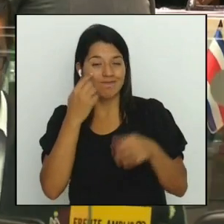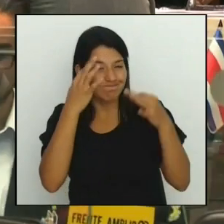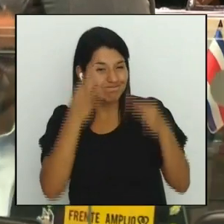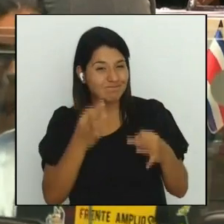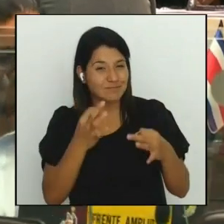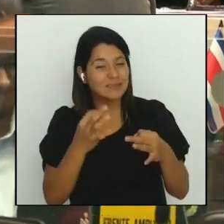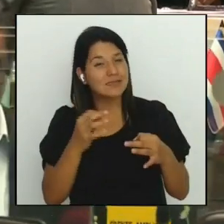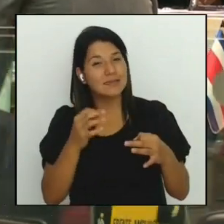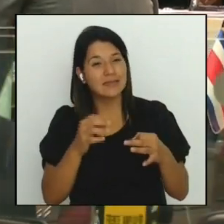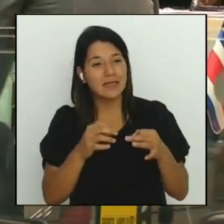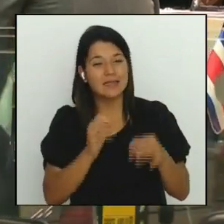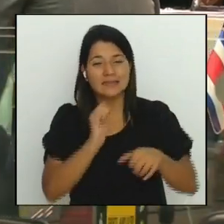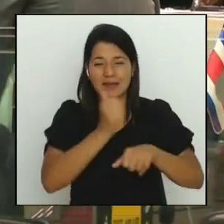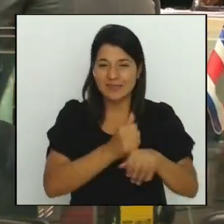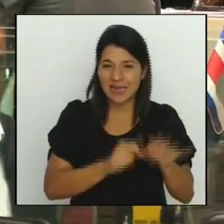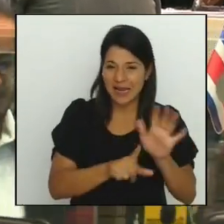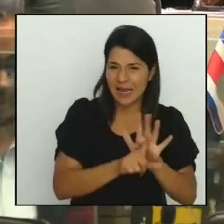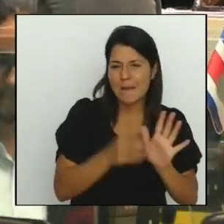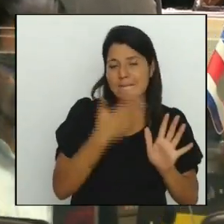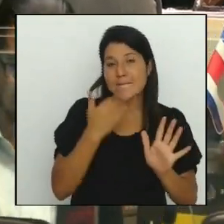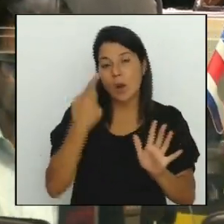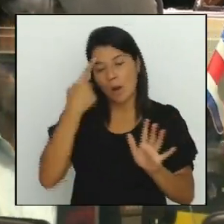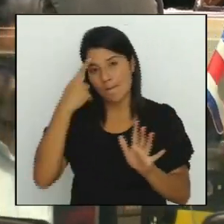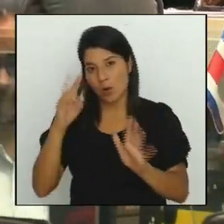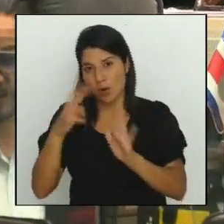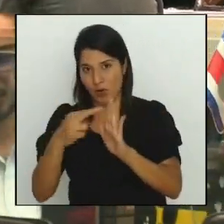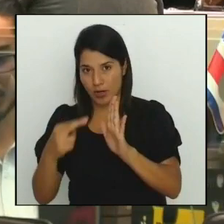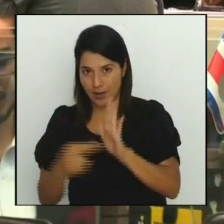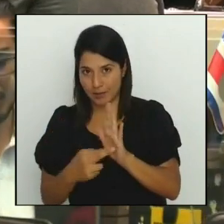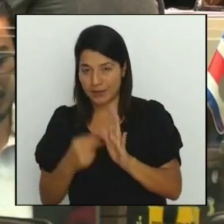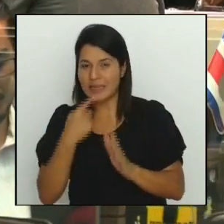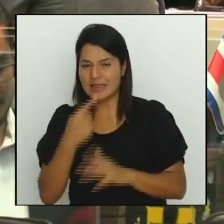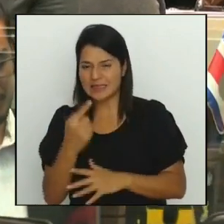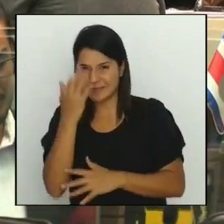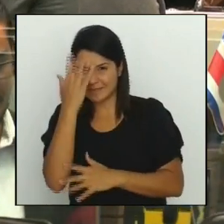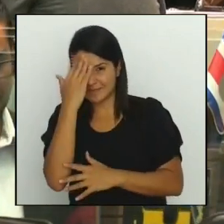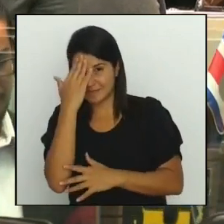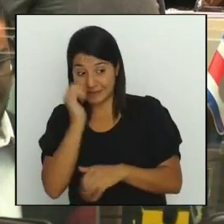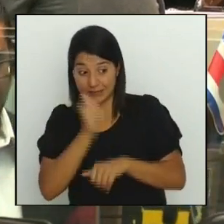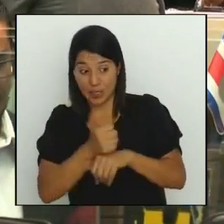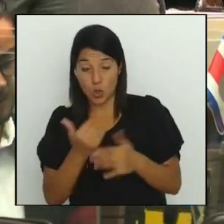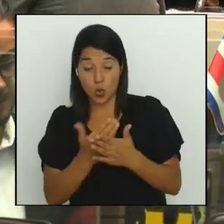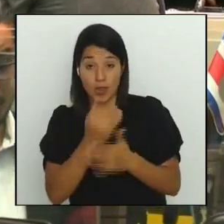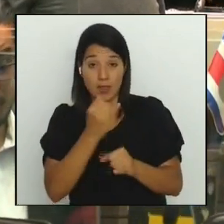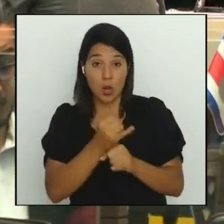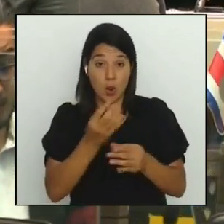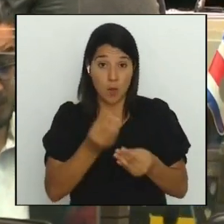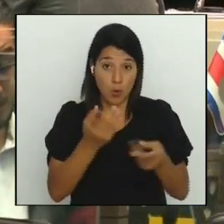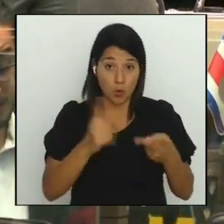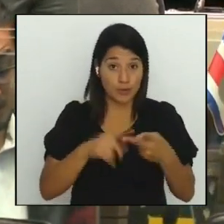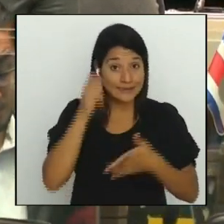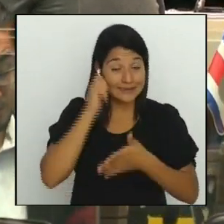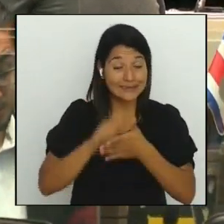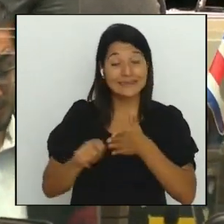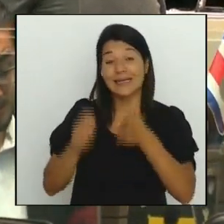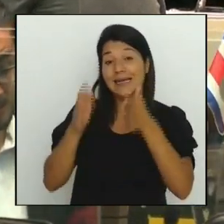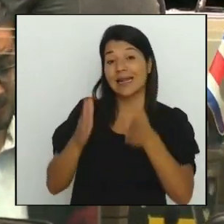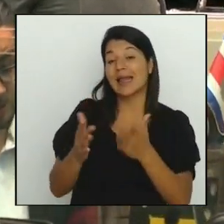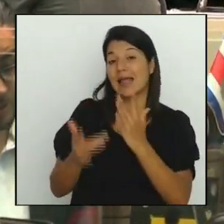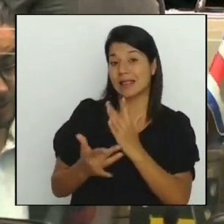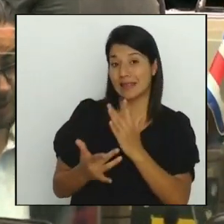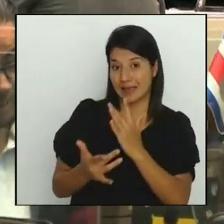preocupación por la creación de esta nueva institución pública la secretaría técnica del consejo de productividad y competitividad